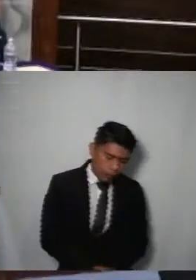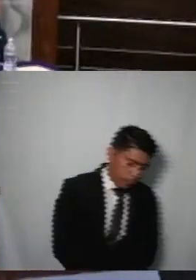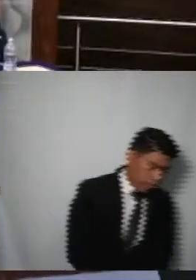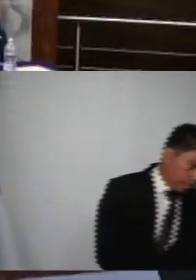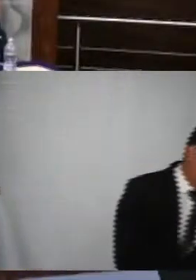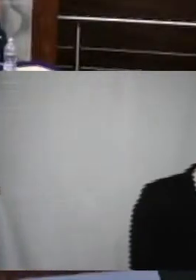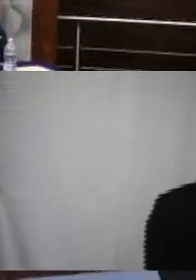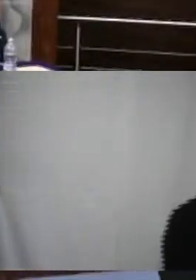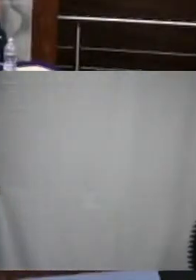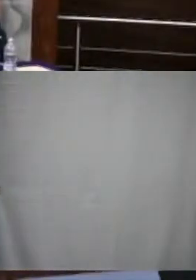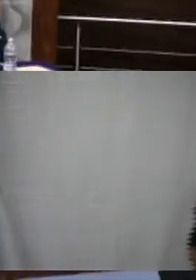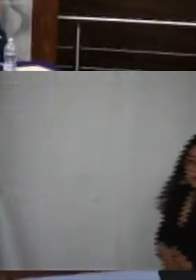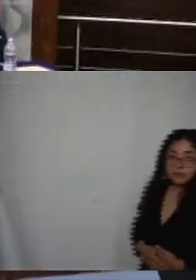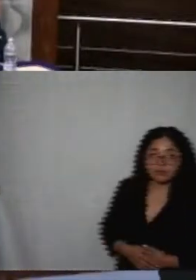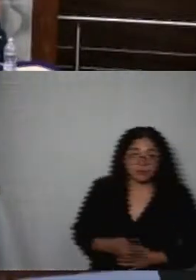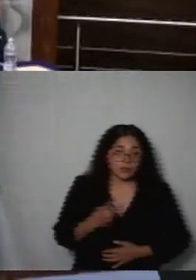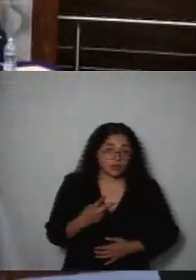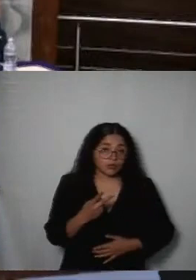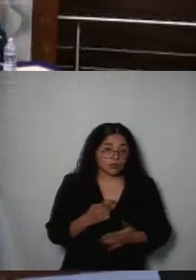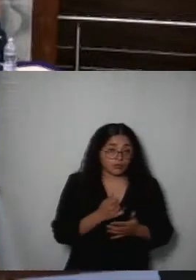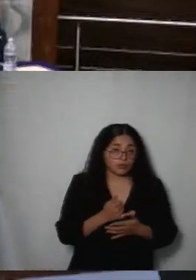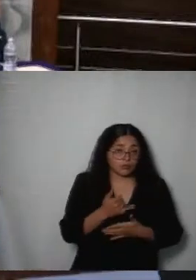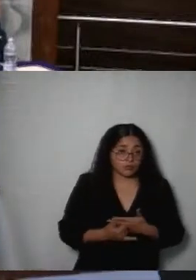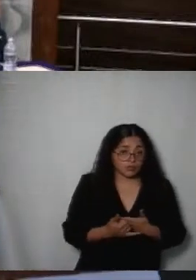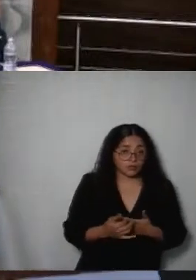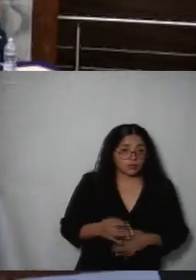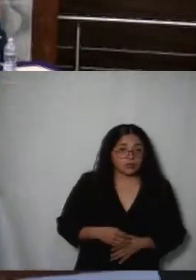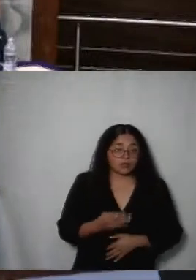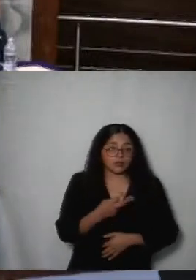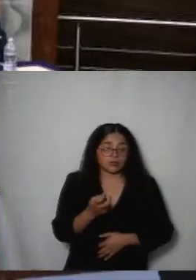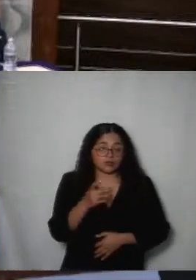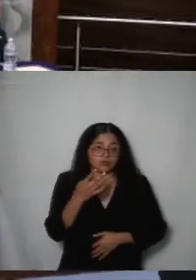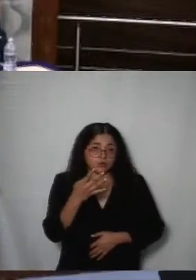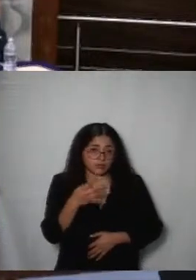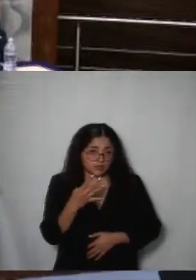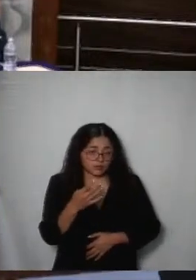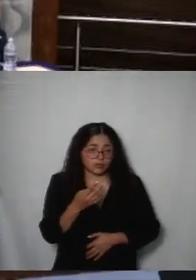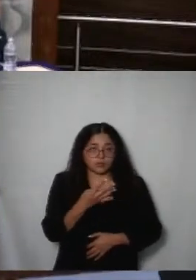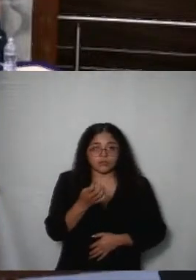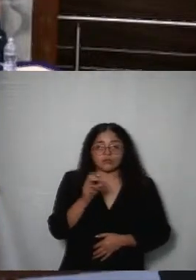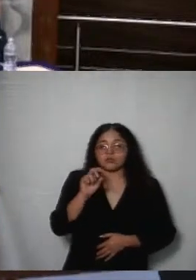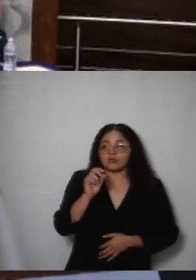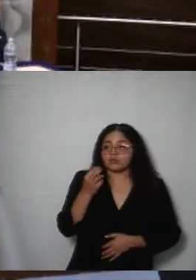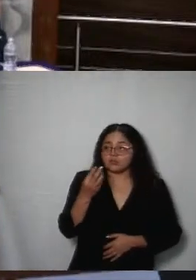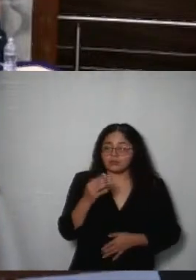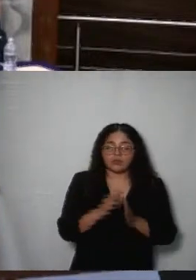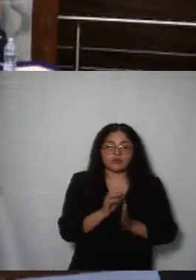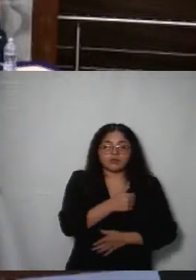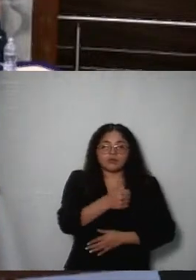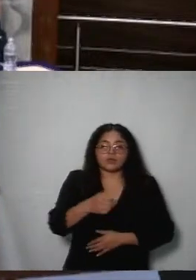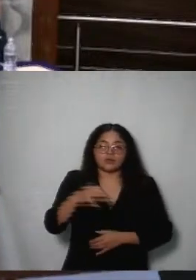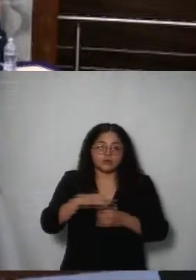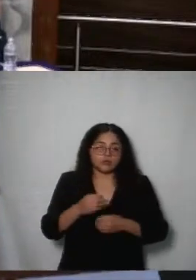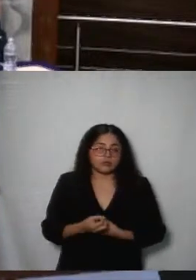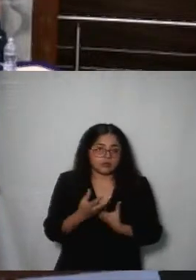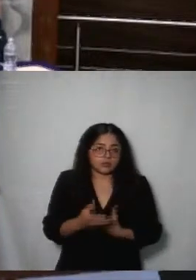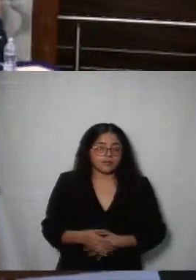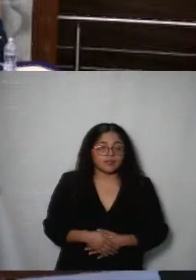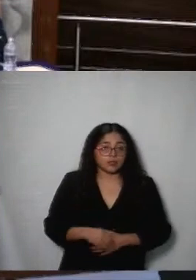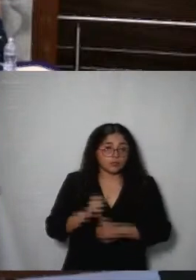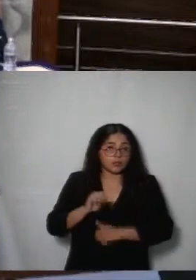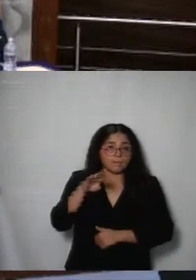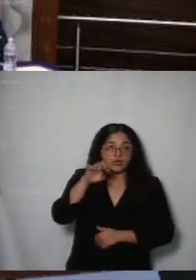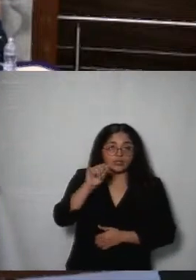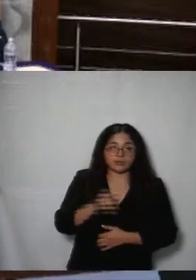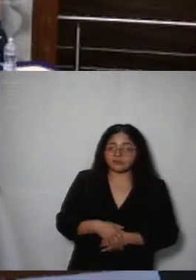recabar la votación de estos dos recursos de revisión que son el 214 y 433 por lo que le solicito expresar el sentido de su voto